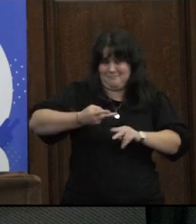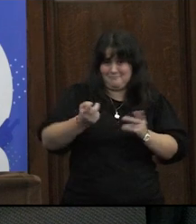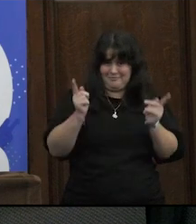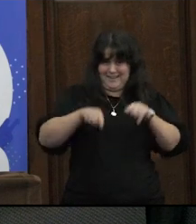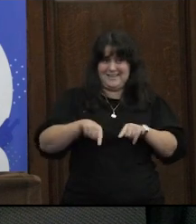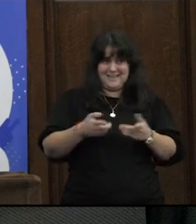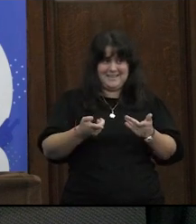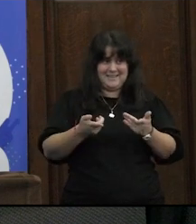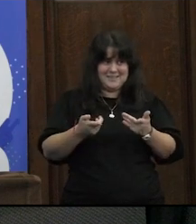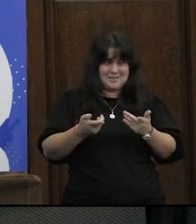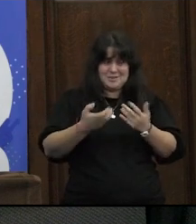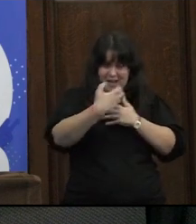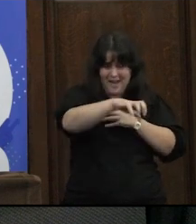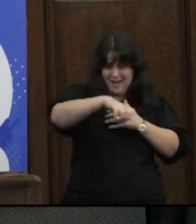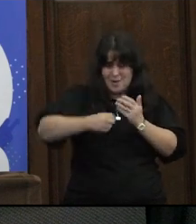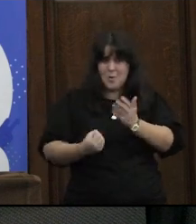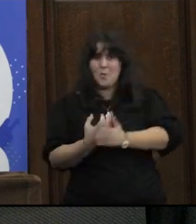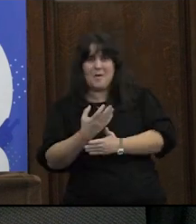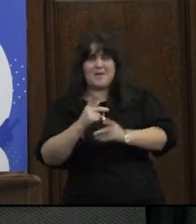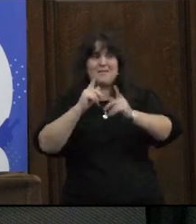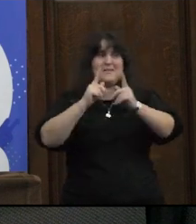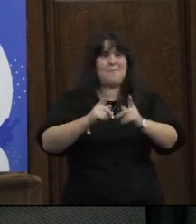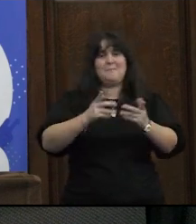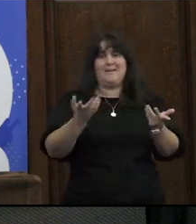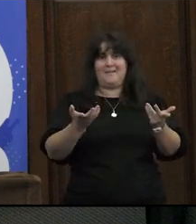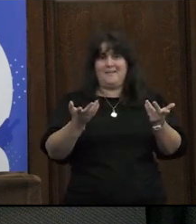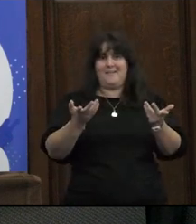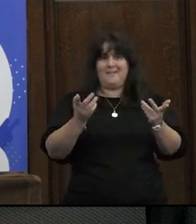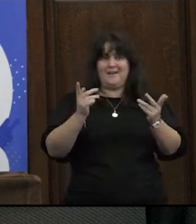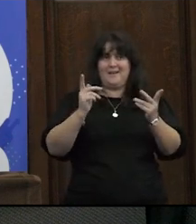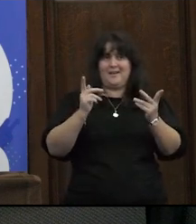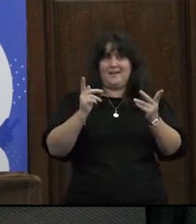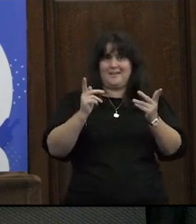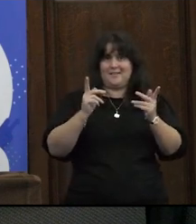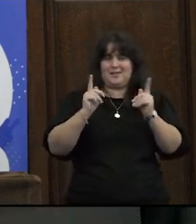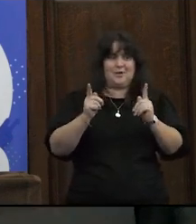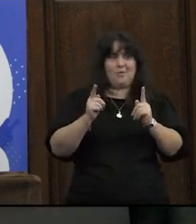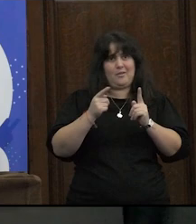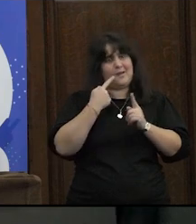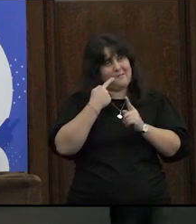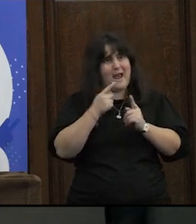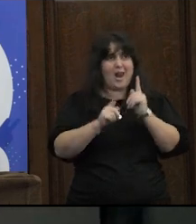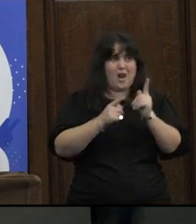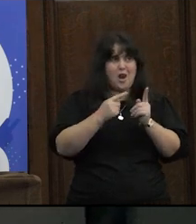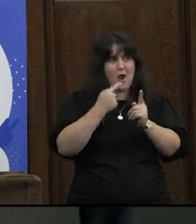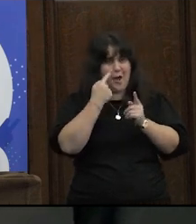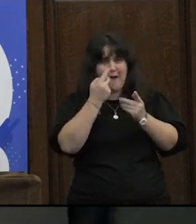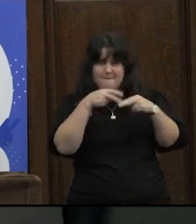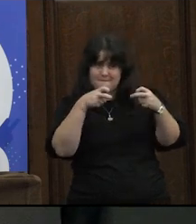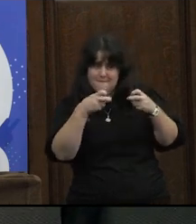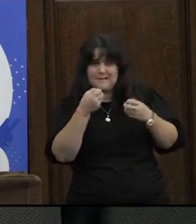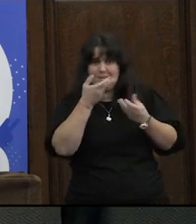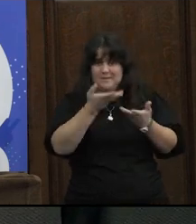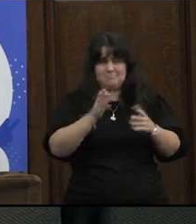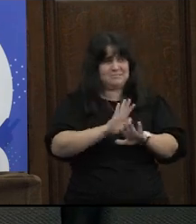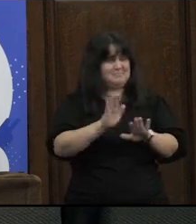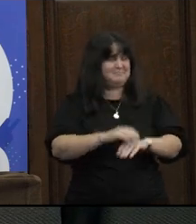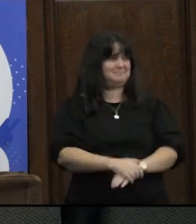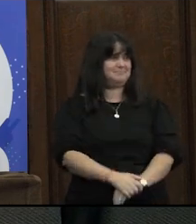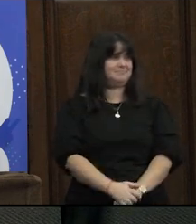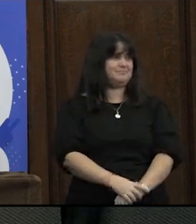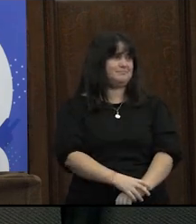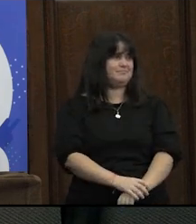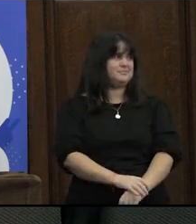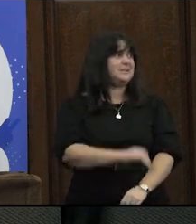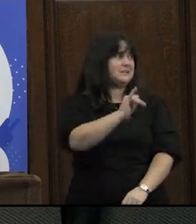entrampado en esa lógica con una nueva clasificación que también tiene sus cuestionamientos para hacerle nada